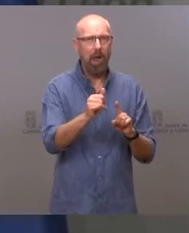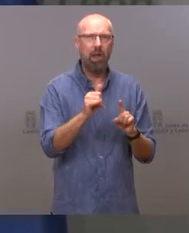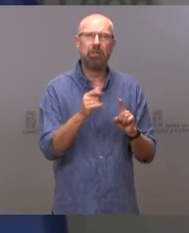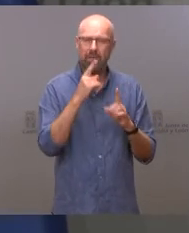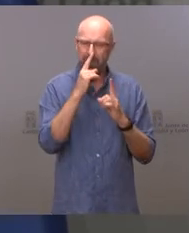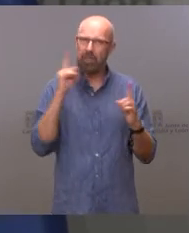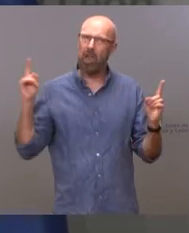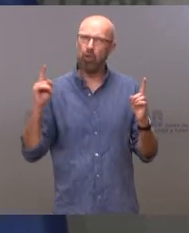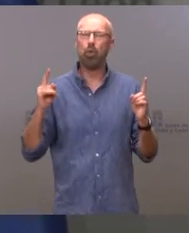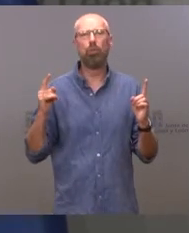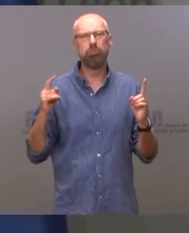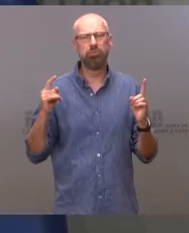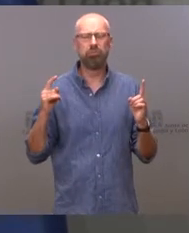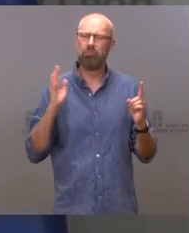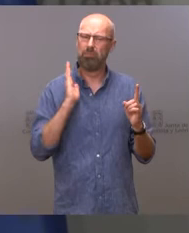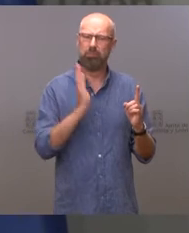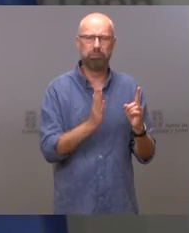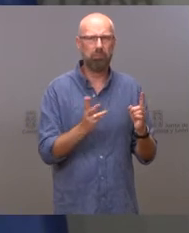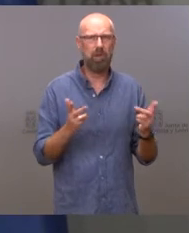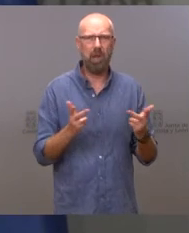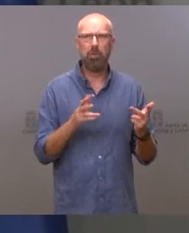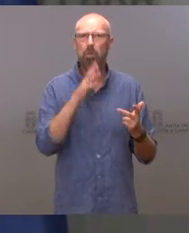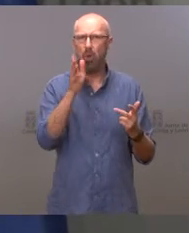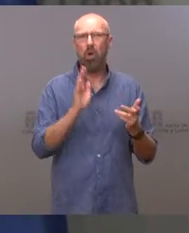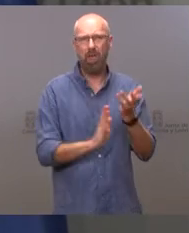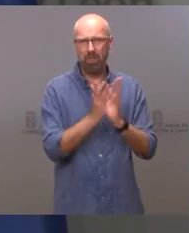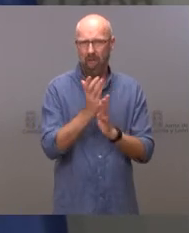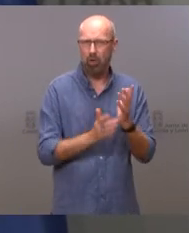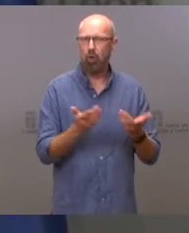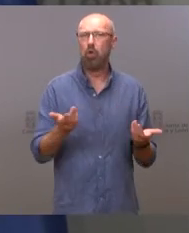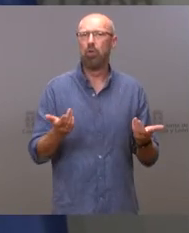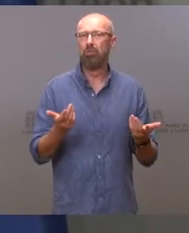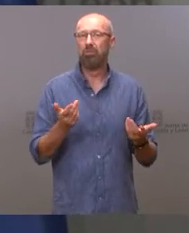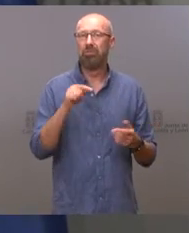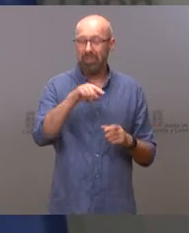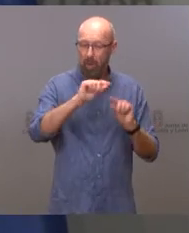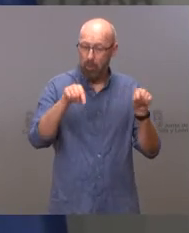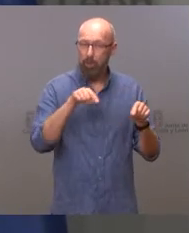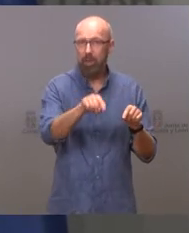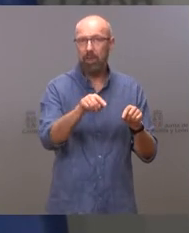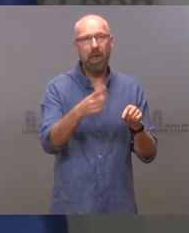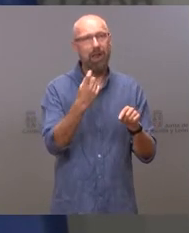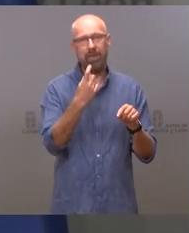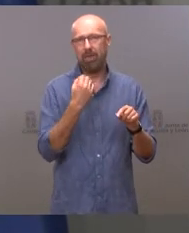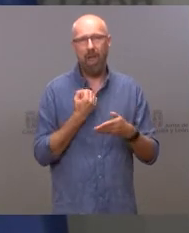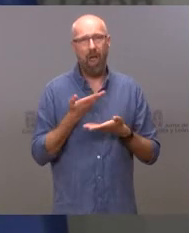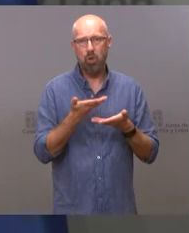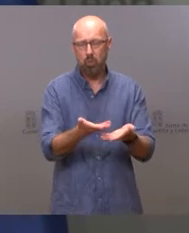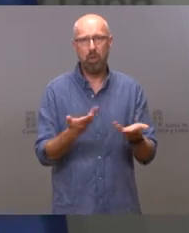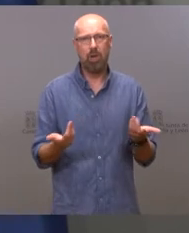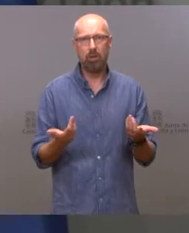un terrible golpe con el incendio y que va a exigir nuestra ayuda. Y nosotros lo que estamos haciendo